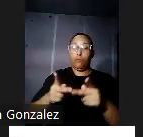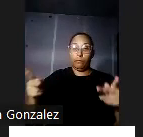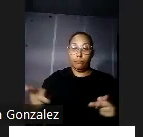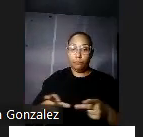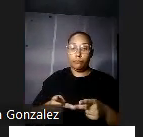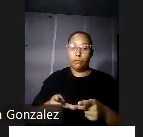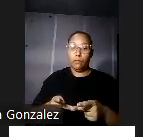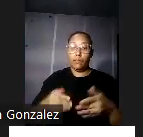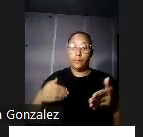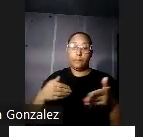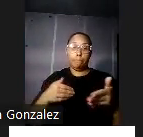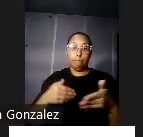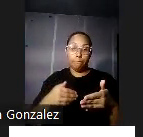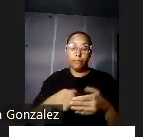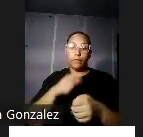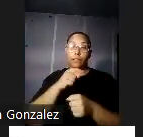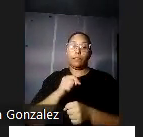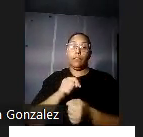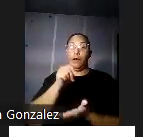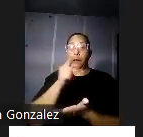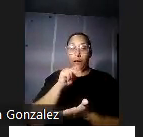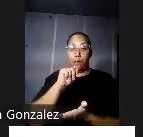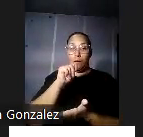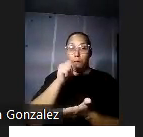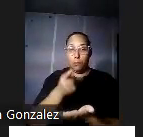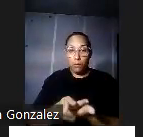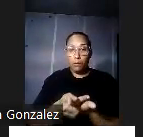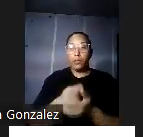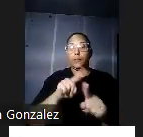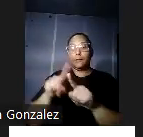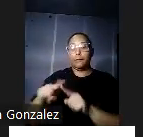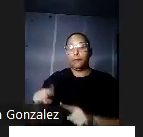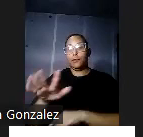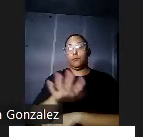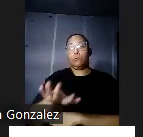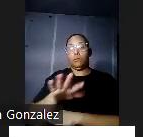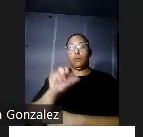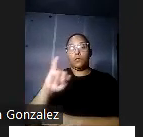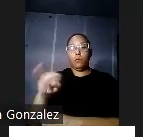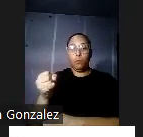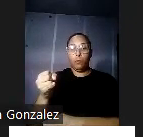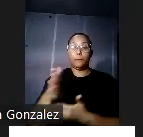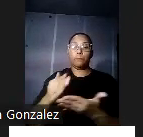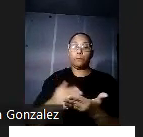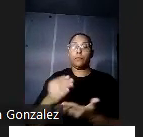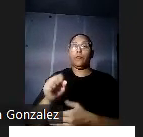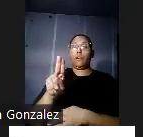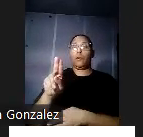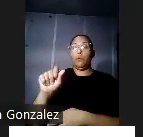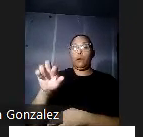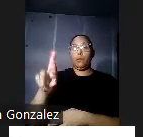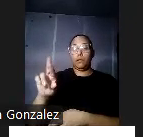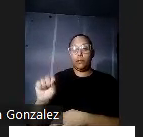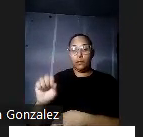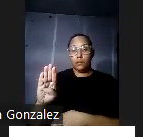solo se habían probado modestamente en otras zonas de San Juan. Como parte de esta urbanización, es aquí donde por primera vez